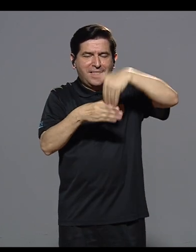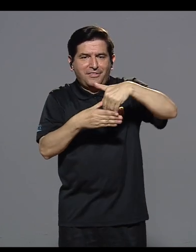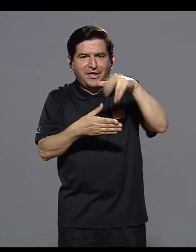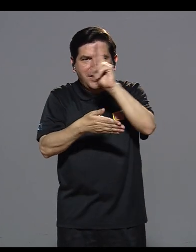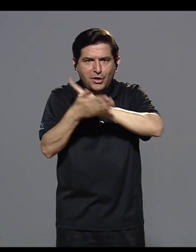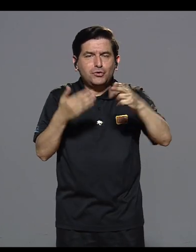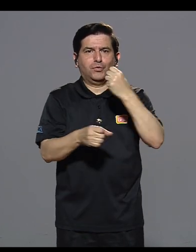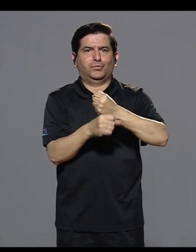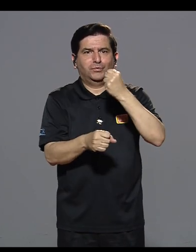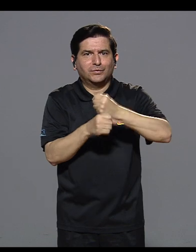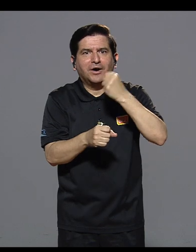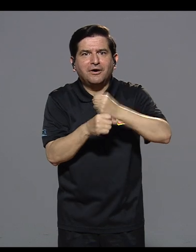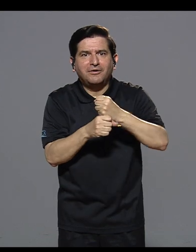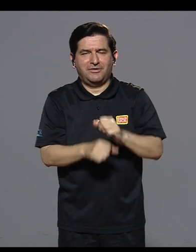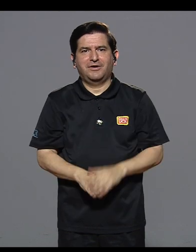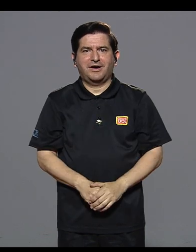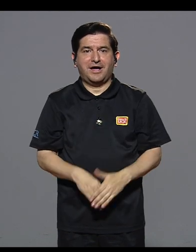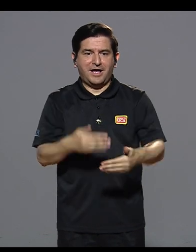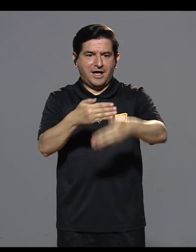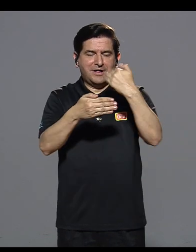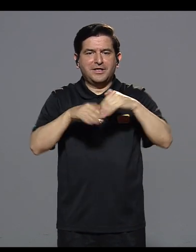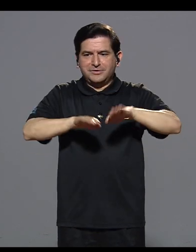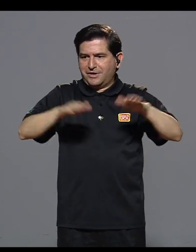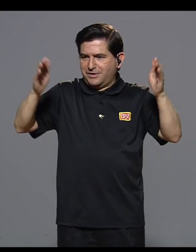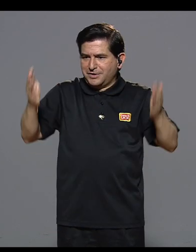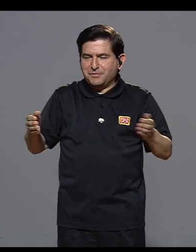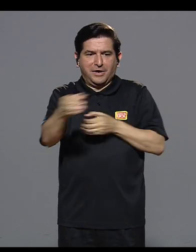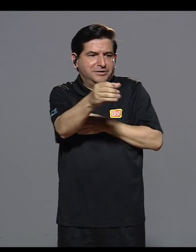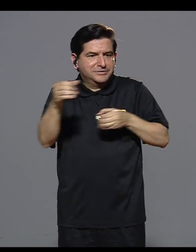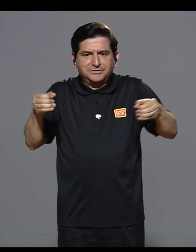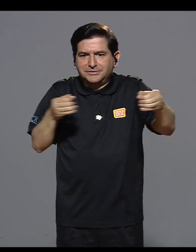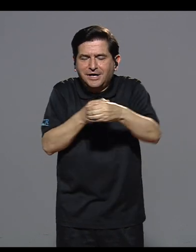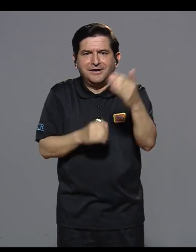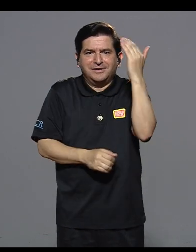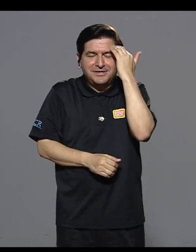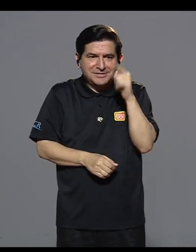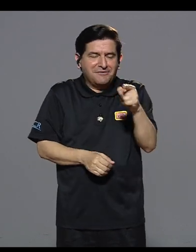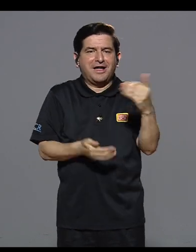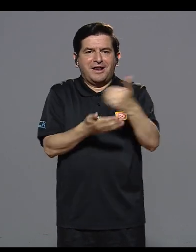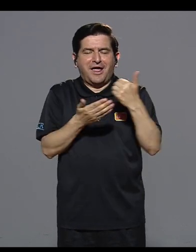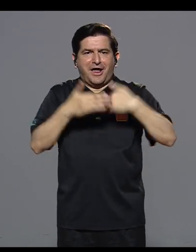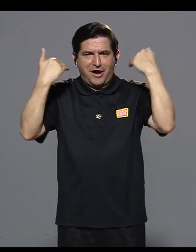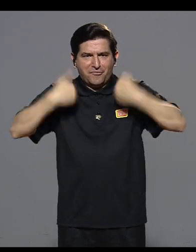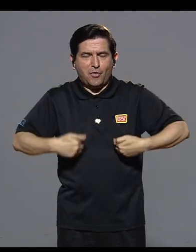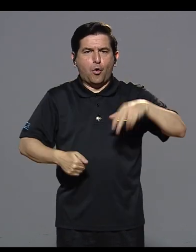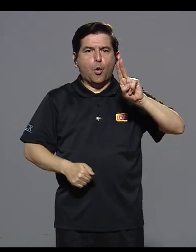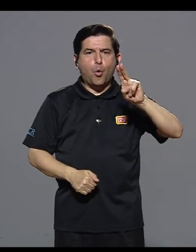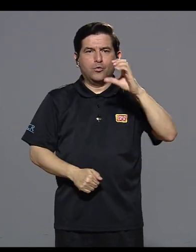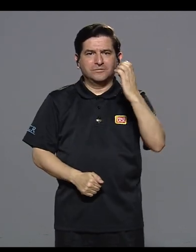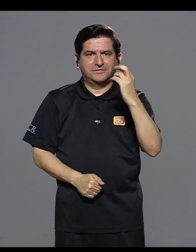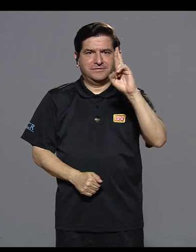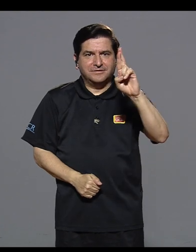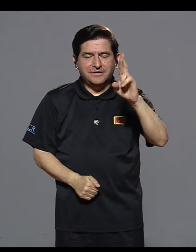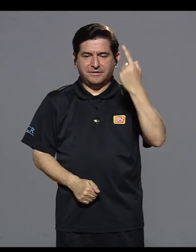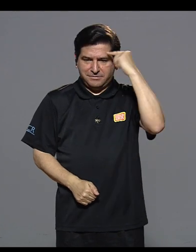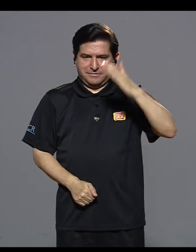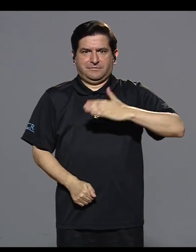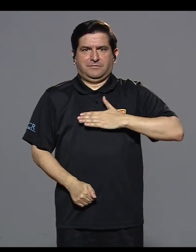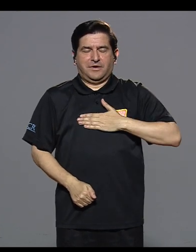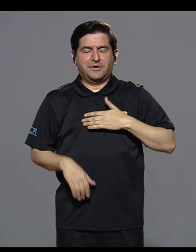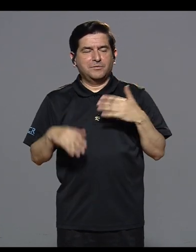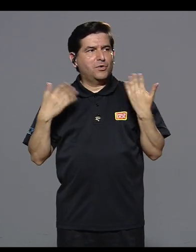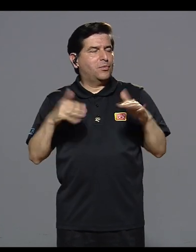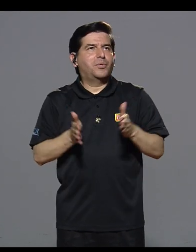Claro, ya verlo en una universidad trabajando, ¿verdad? De ir detrás de un escritorio, en una oficina y saber que está en recursos humanos de la